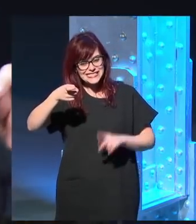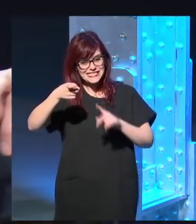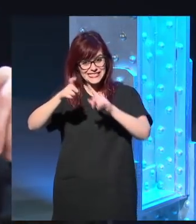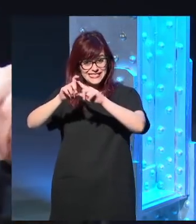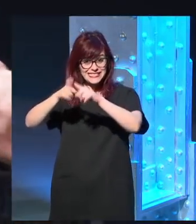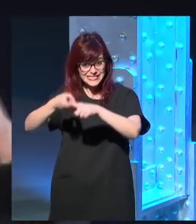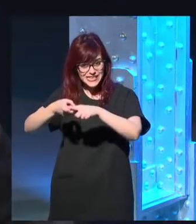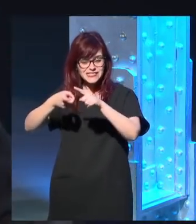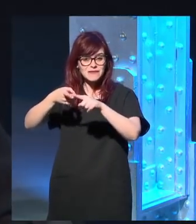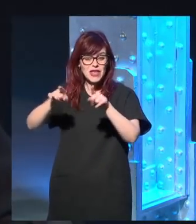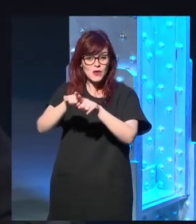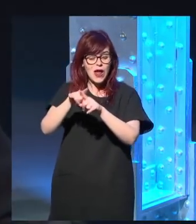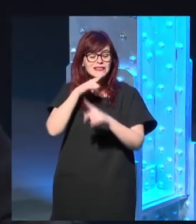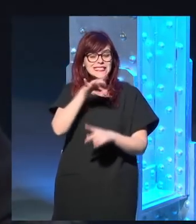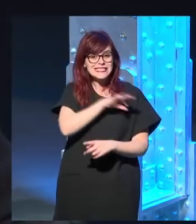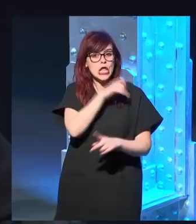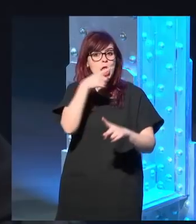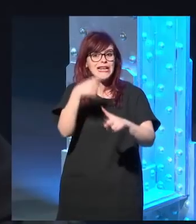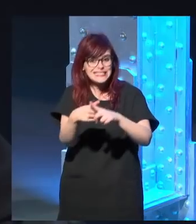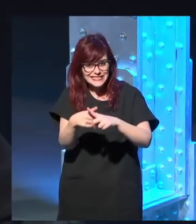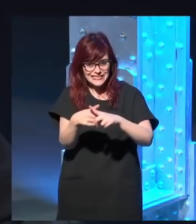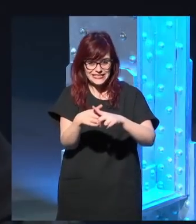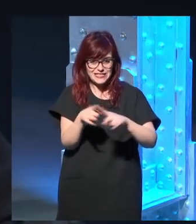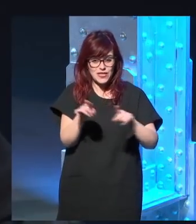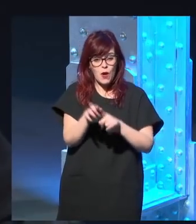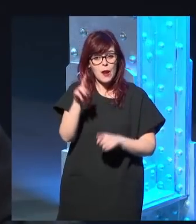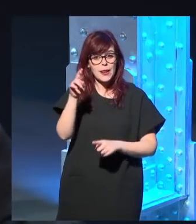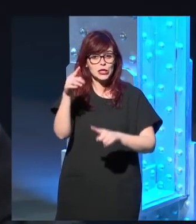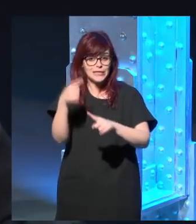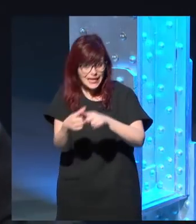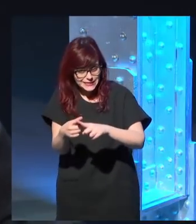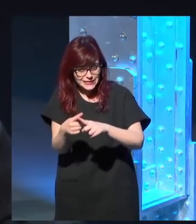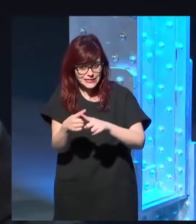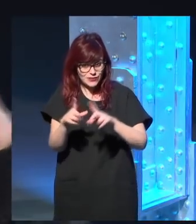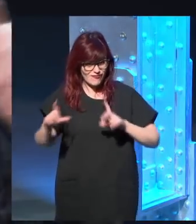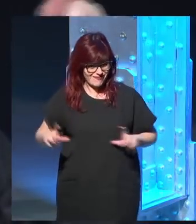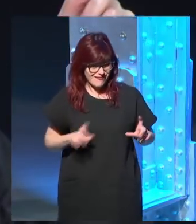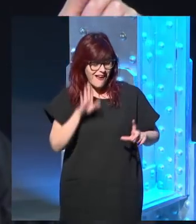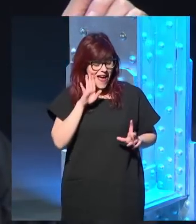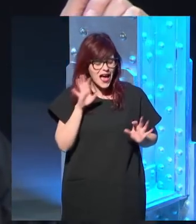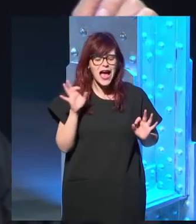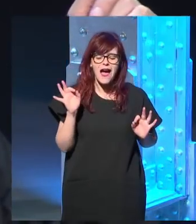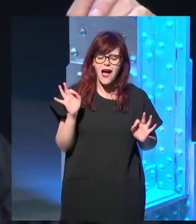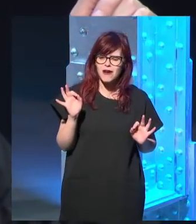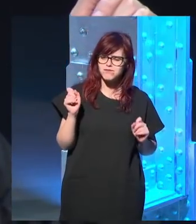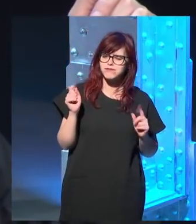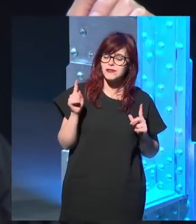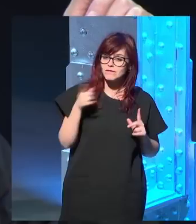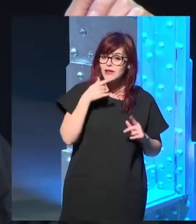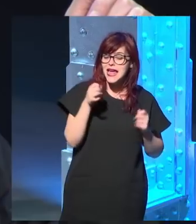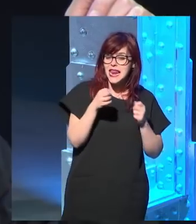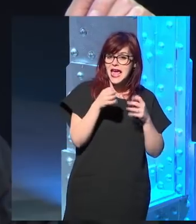porque estaba todo escrito junto Mr. X y de ahí que el gran